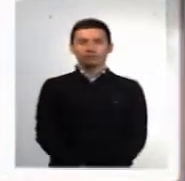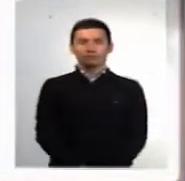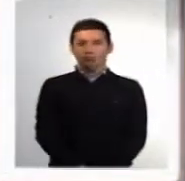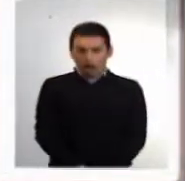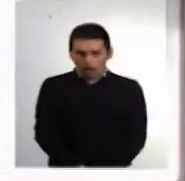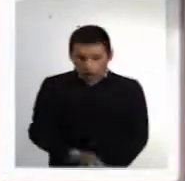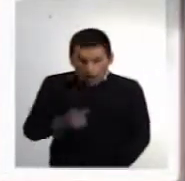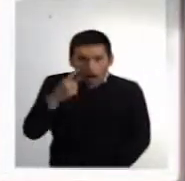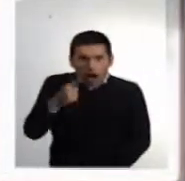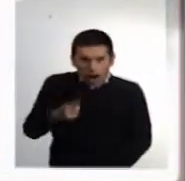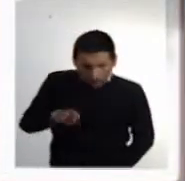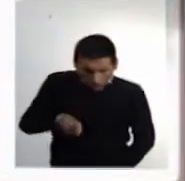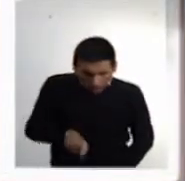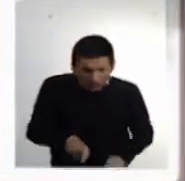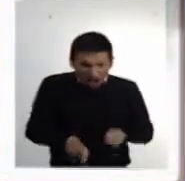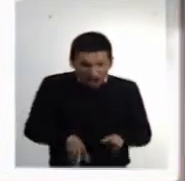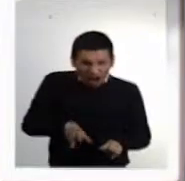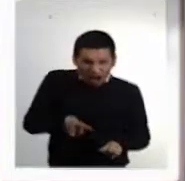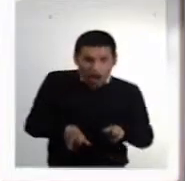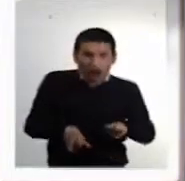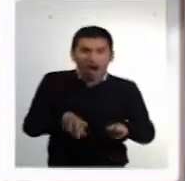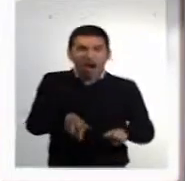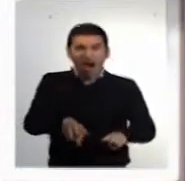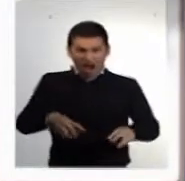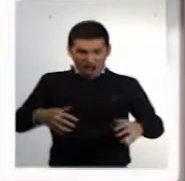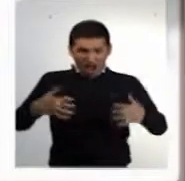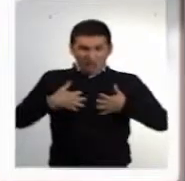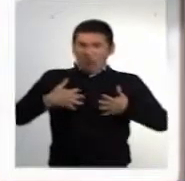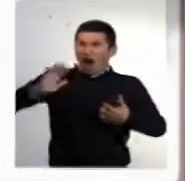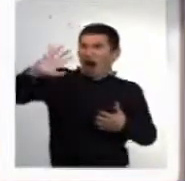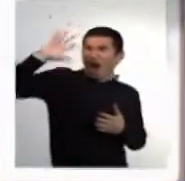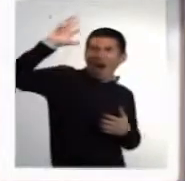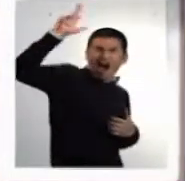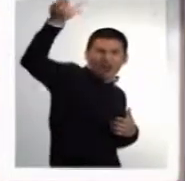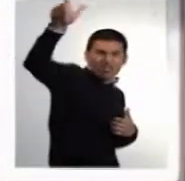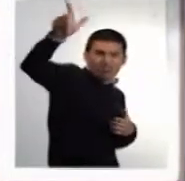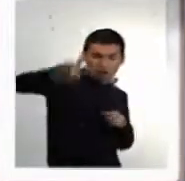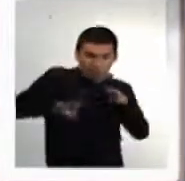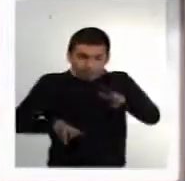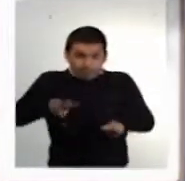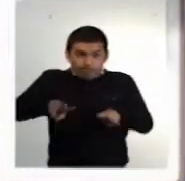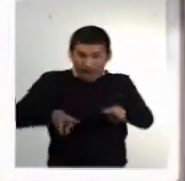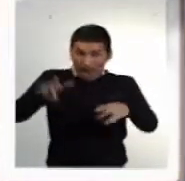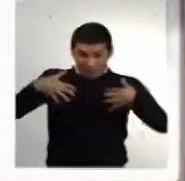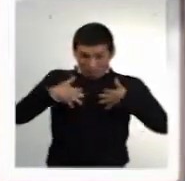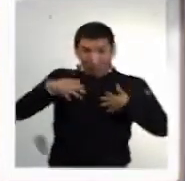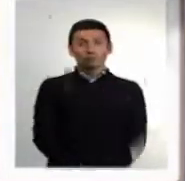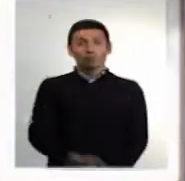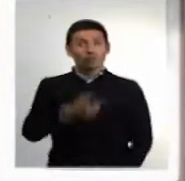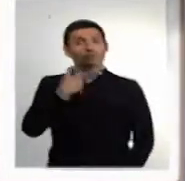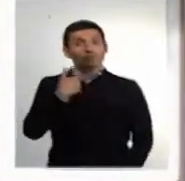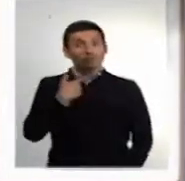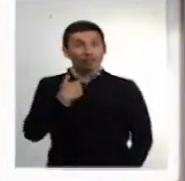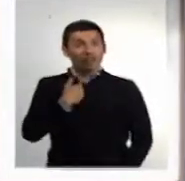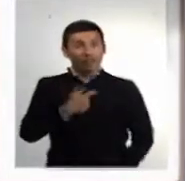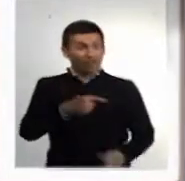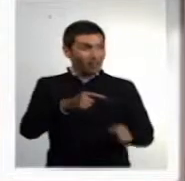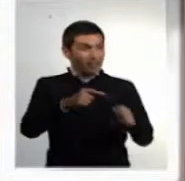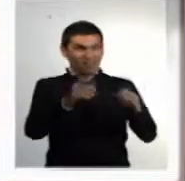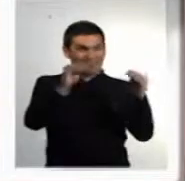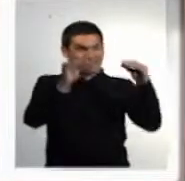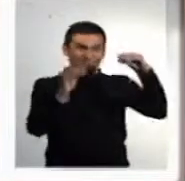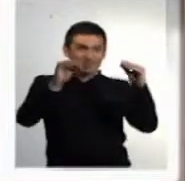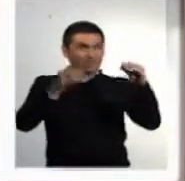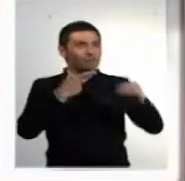Nos siguieron. Mira las huellas. Estas son huellas de un enorme y escurridizo jirafa Kiki. ¿Te gustaron los dibujos?